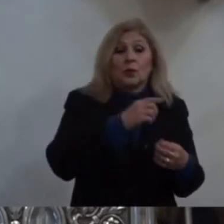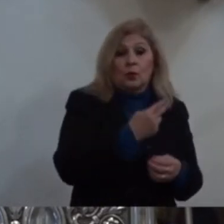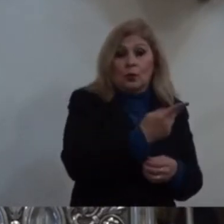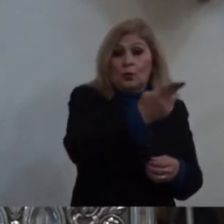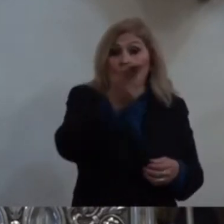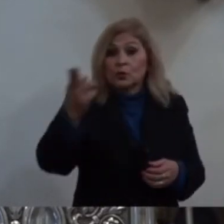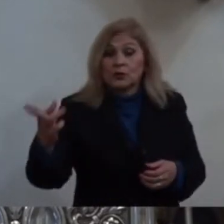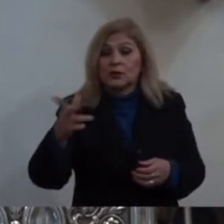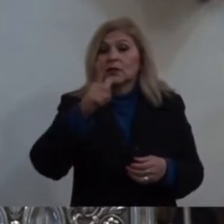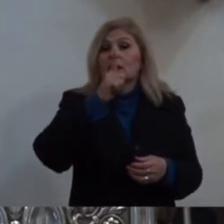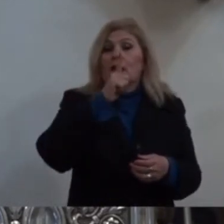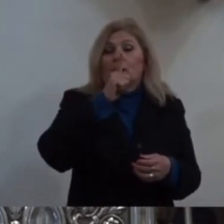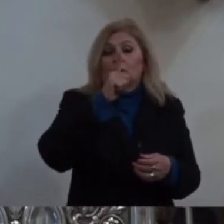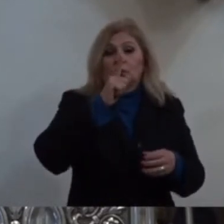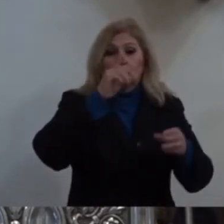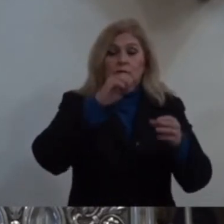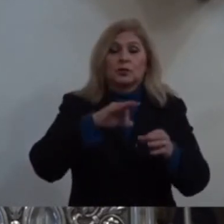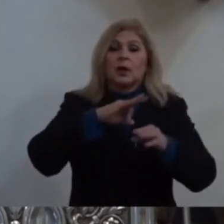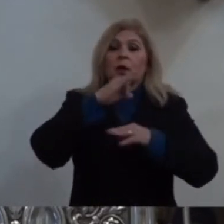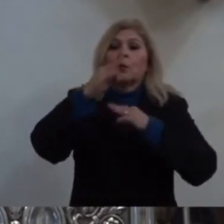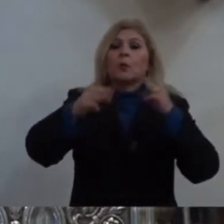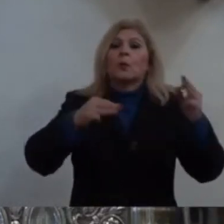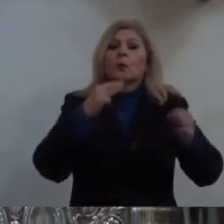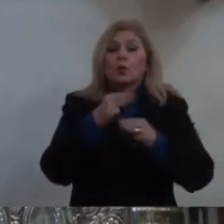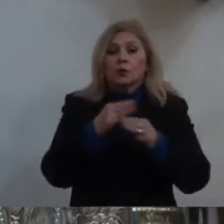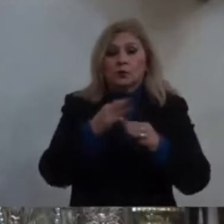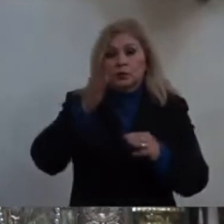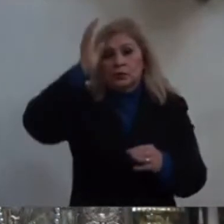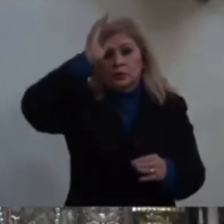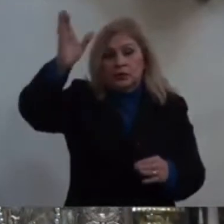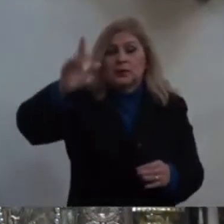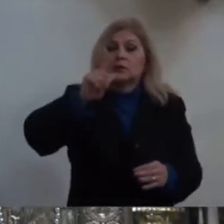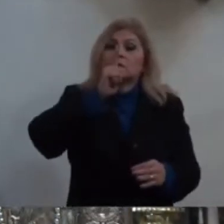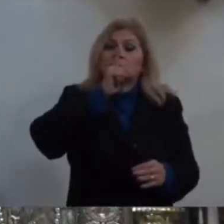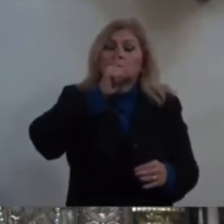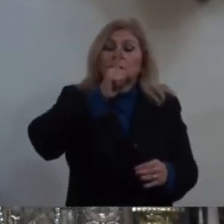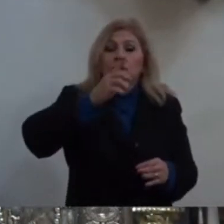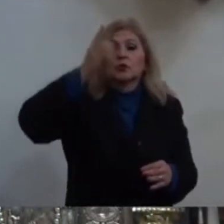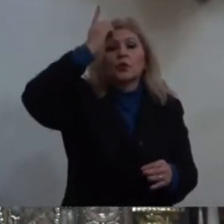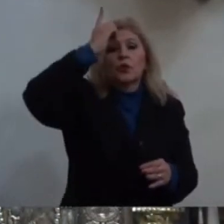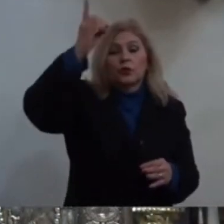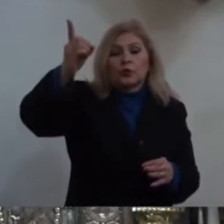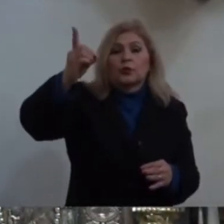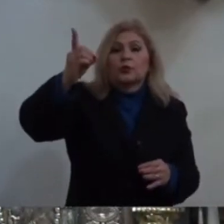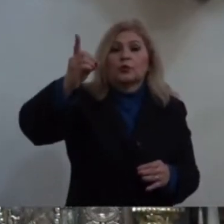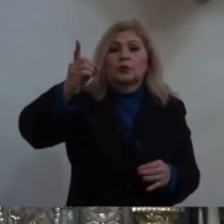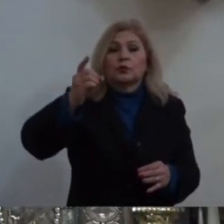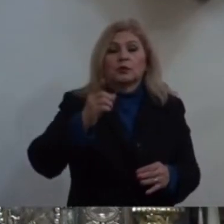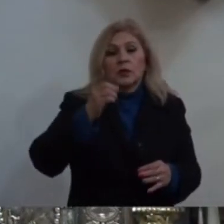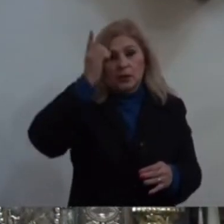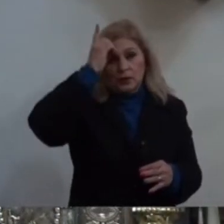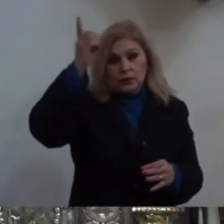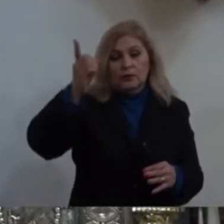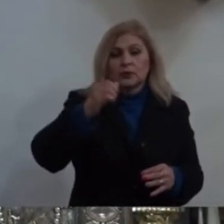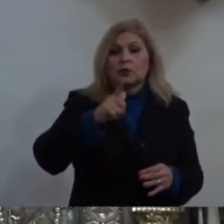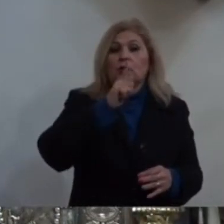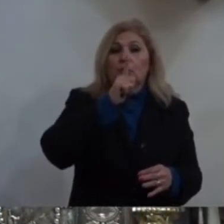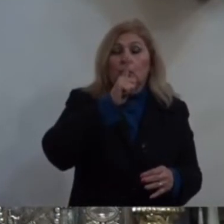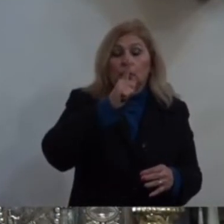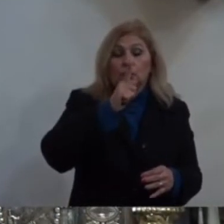del mundo Cristo es luz Dios de Dios Luz de luz